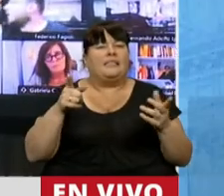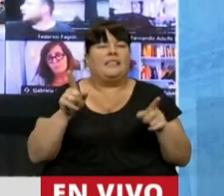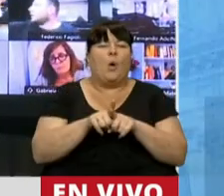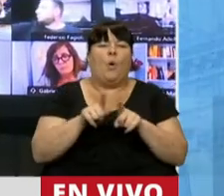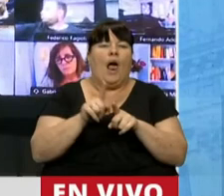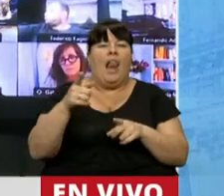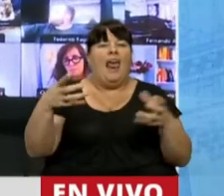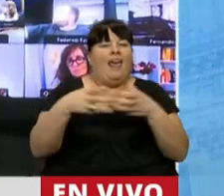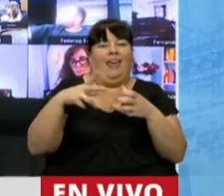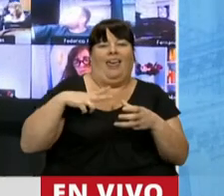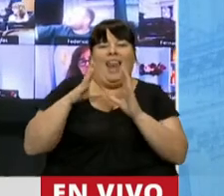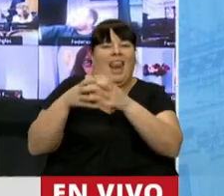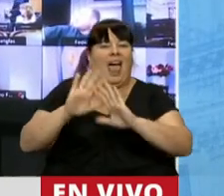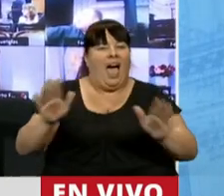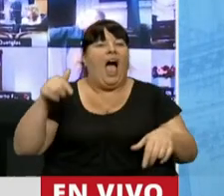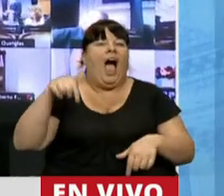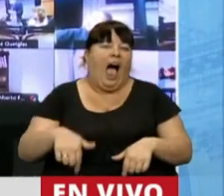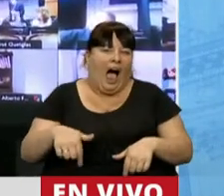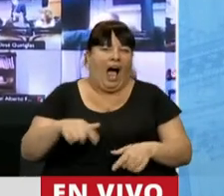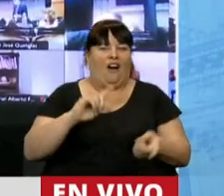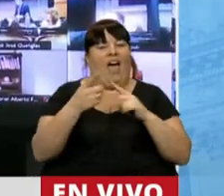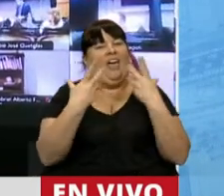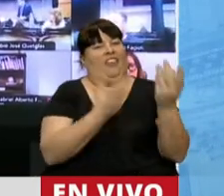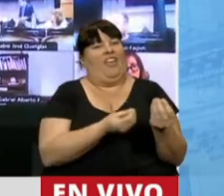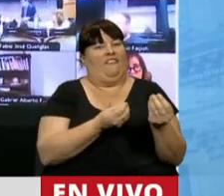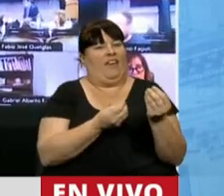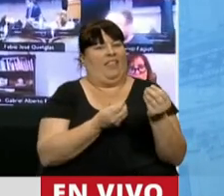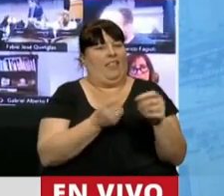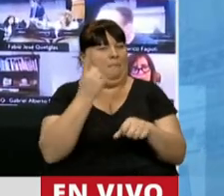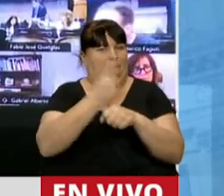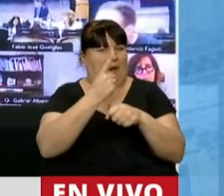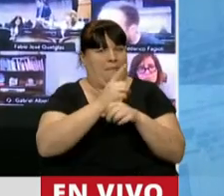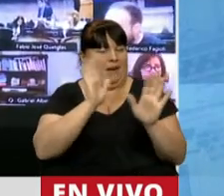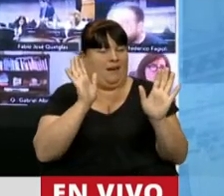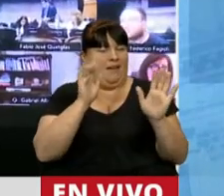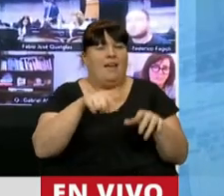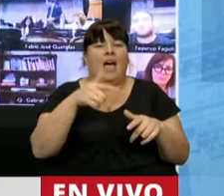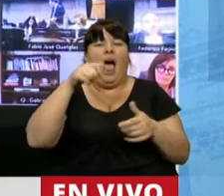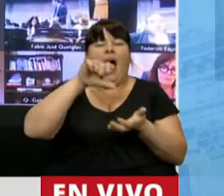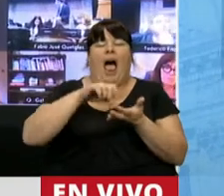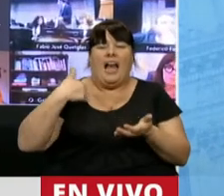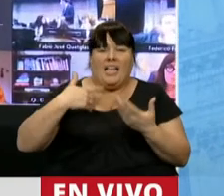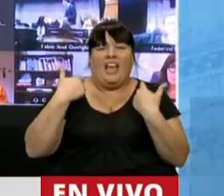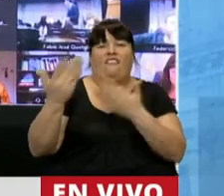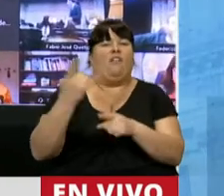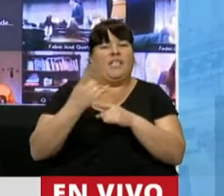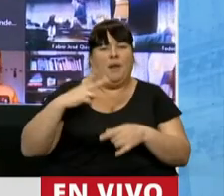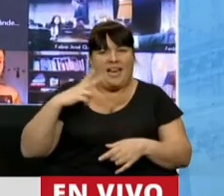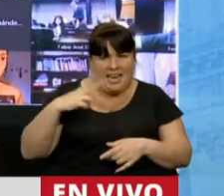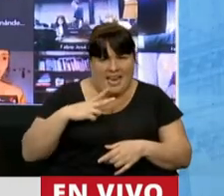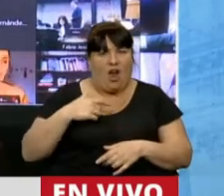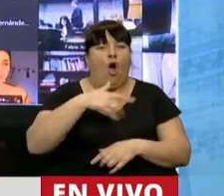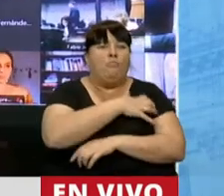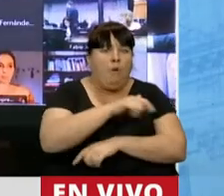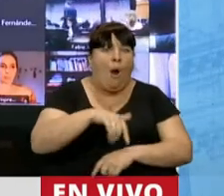de este sector, que hoy aparece siendo el defensor número uno, en un país que favoreció a los ricos e hizo más